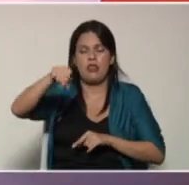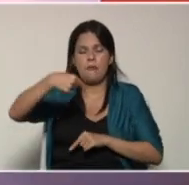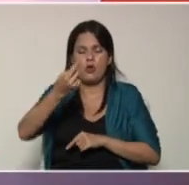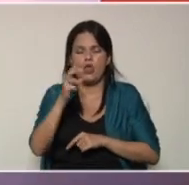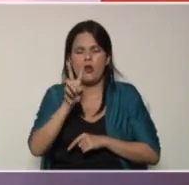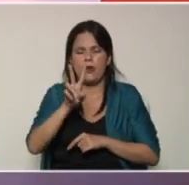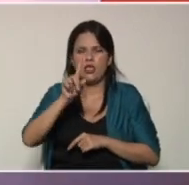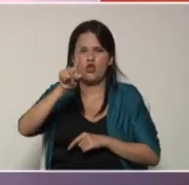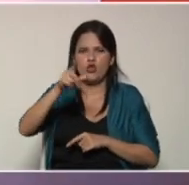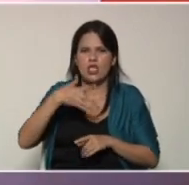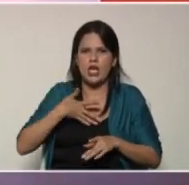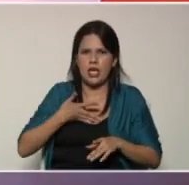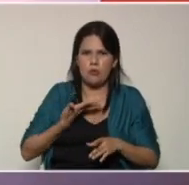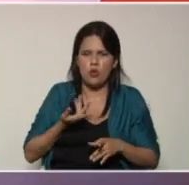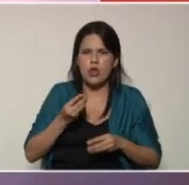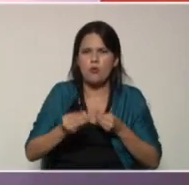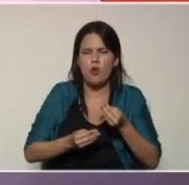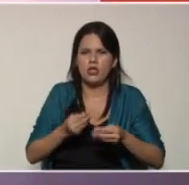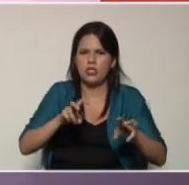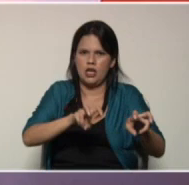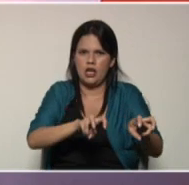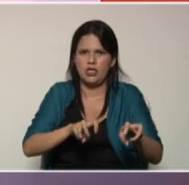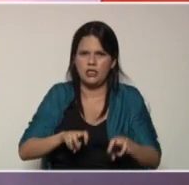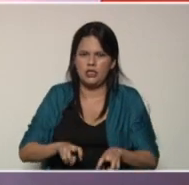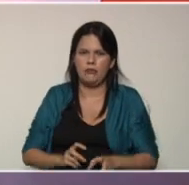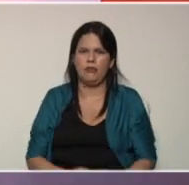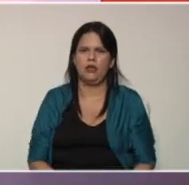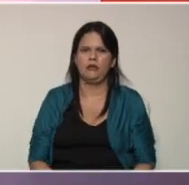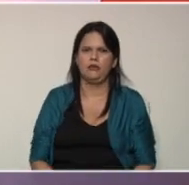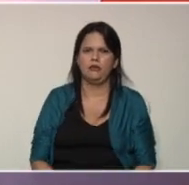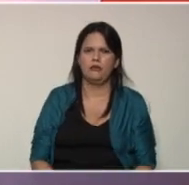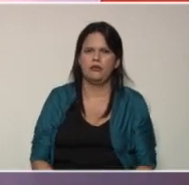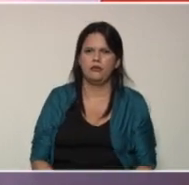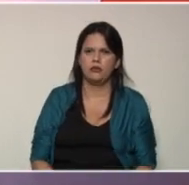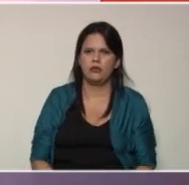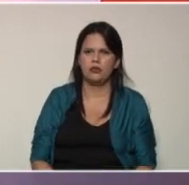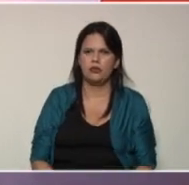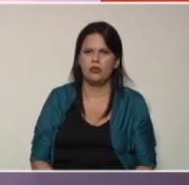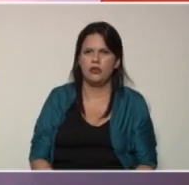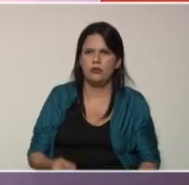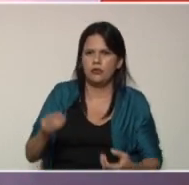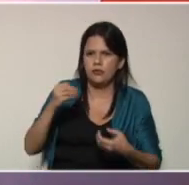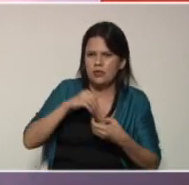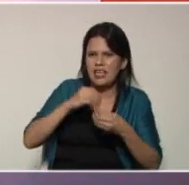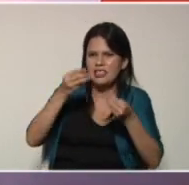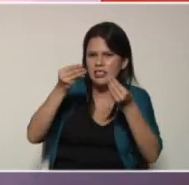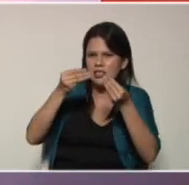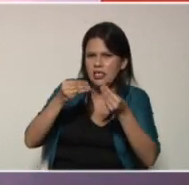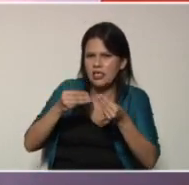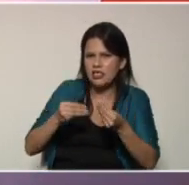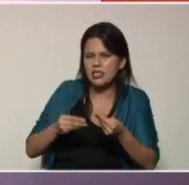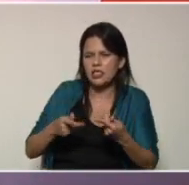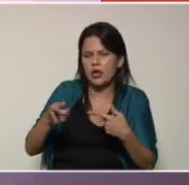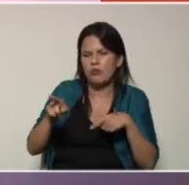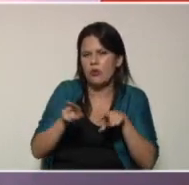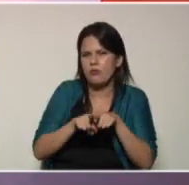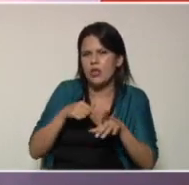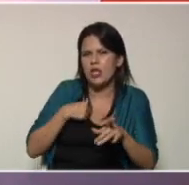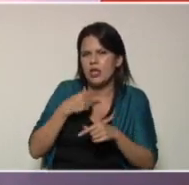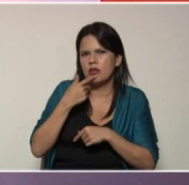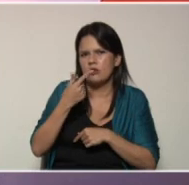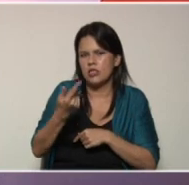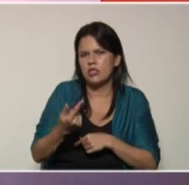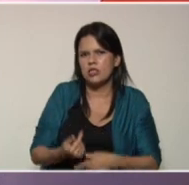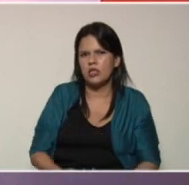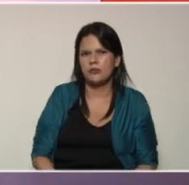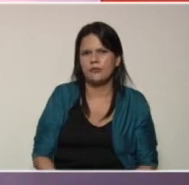realizar la siembra exactamente entonces vamos a agregarles a este un poco de cenizas como tú bien lo decías para le aporte el potasio